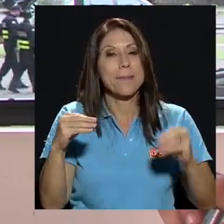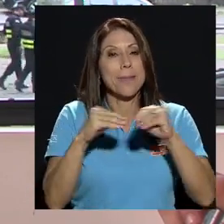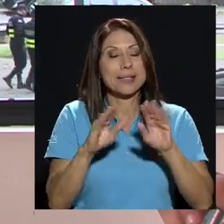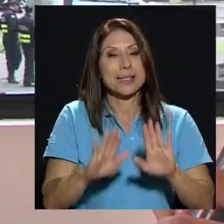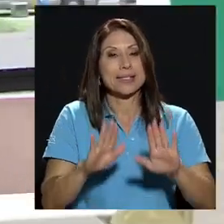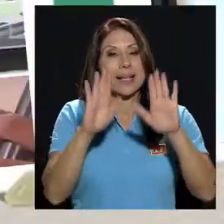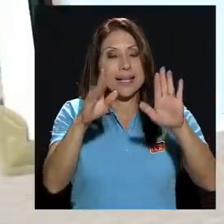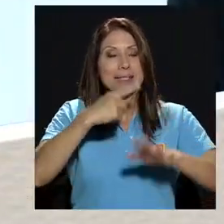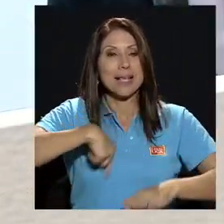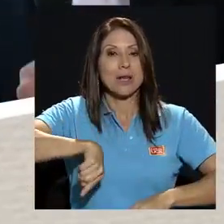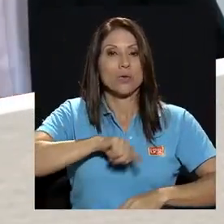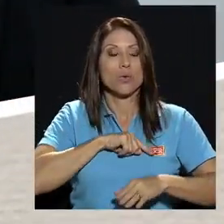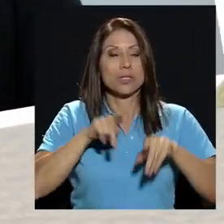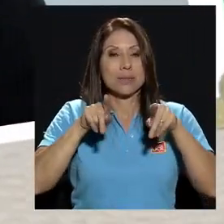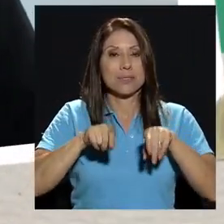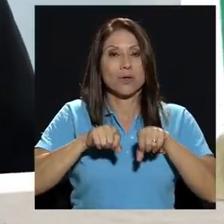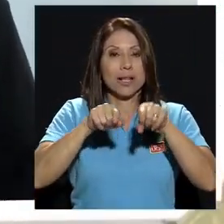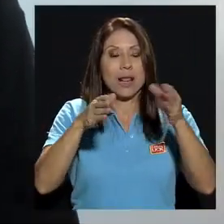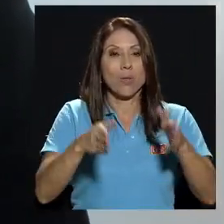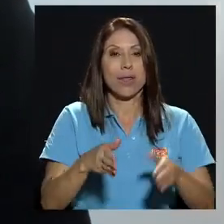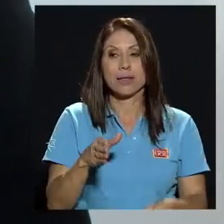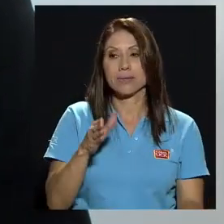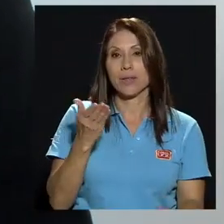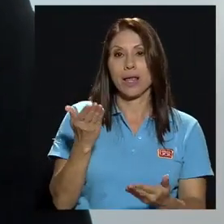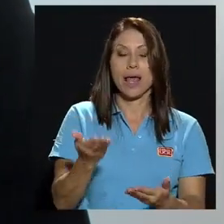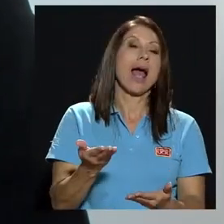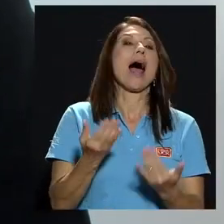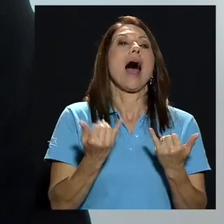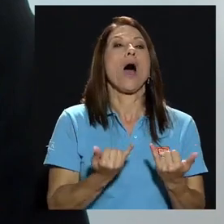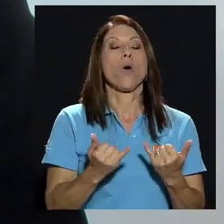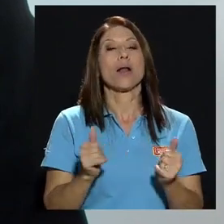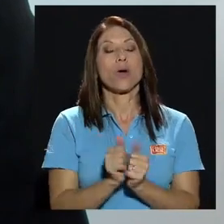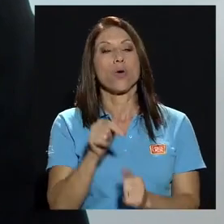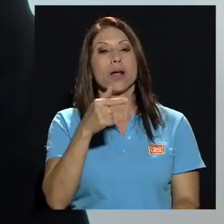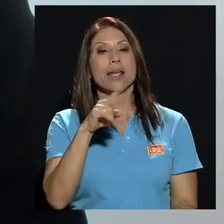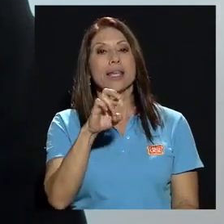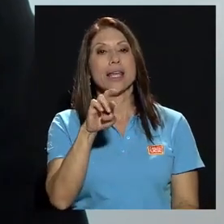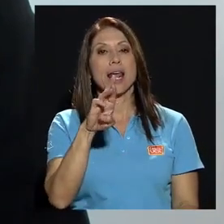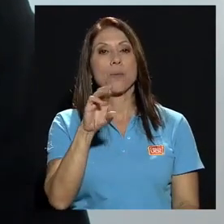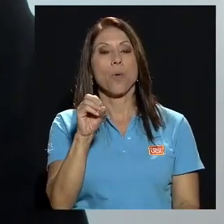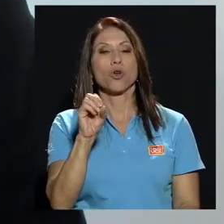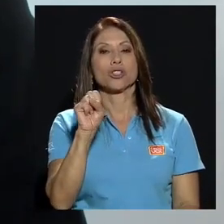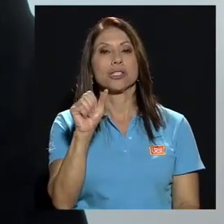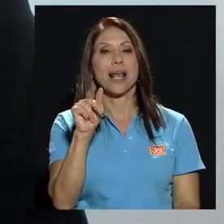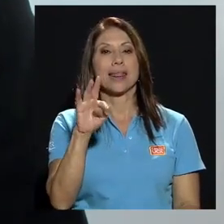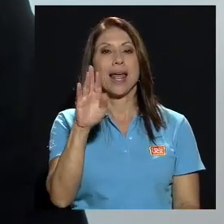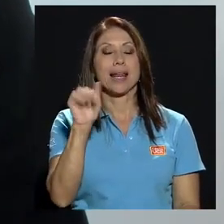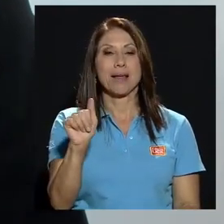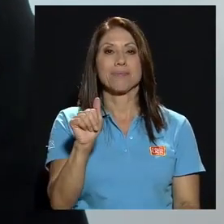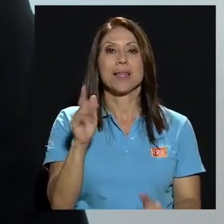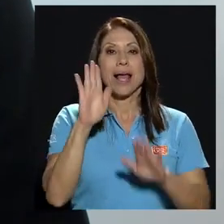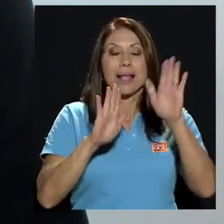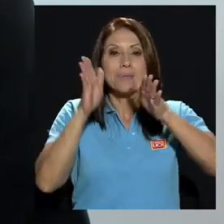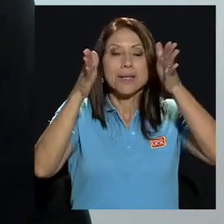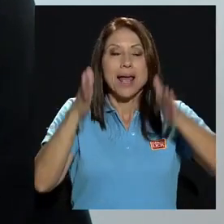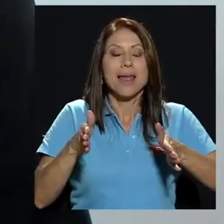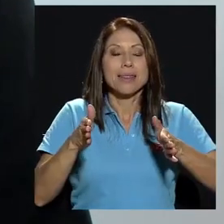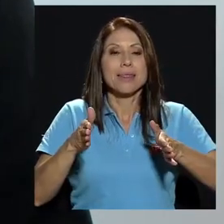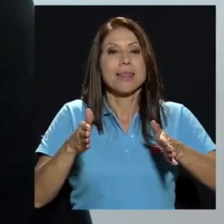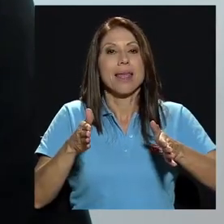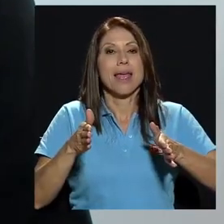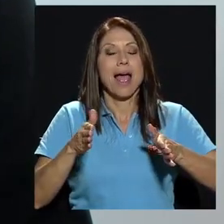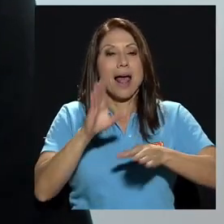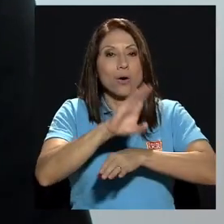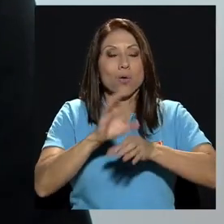nuestros graduados estamos con don Guillermo Santana aspirante al consejo universitario de la universidad de Costa Rica por el área de ingeniería